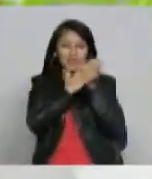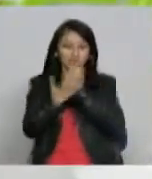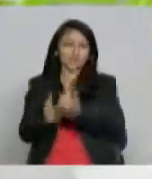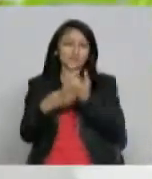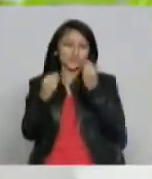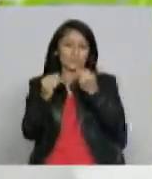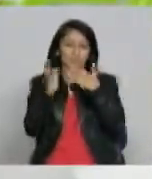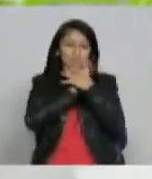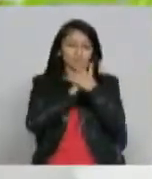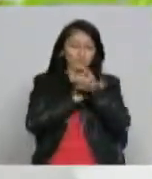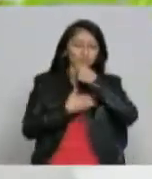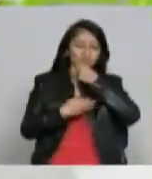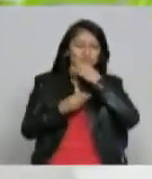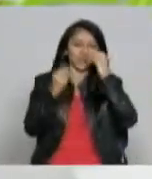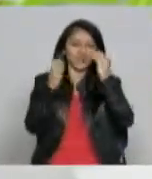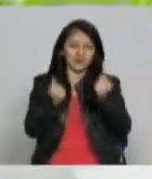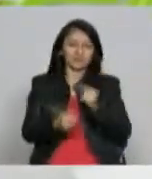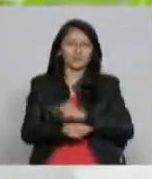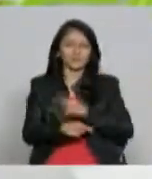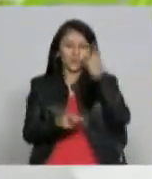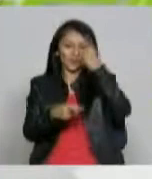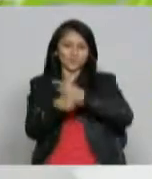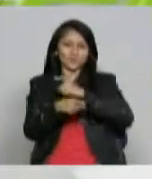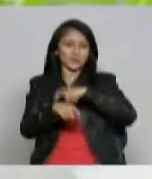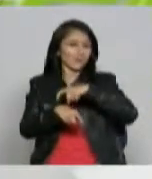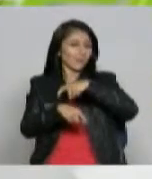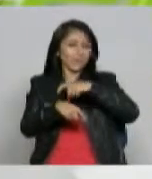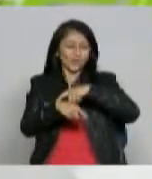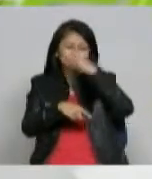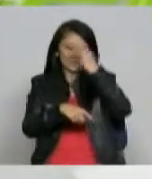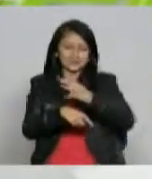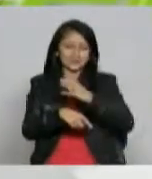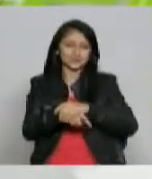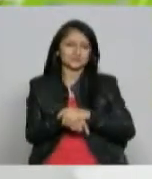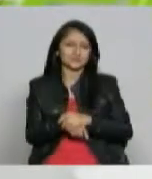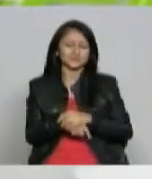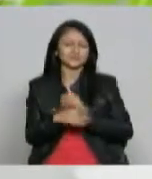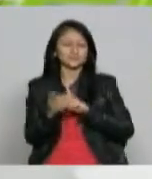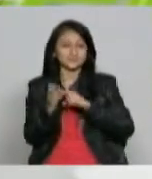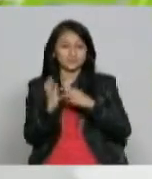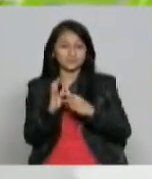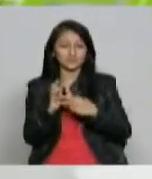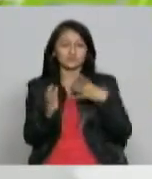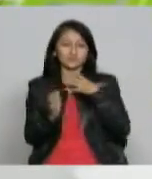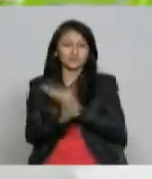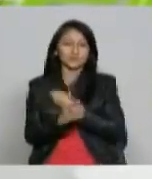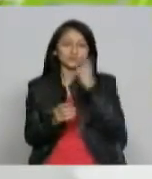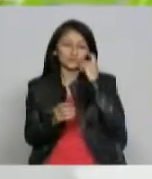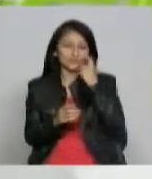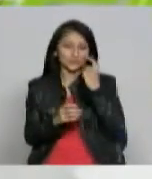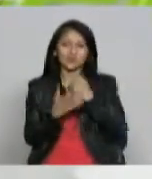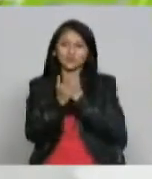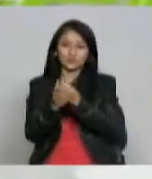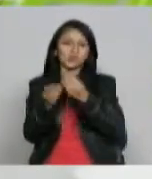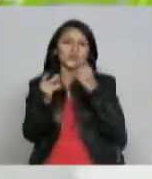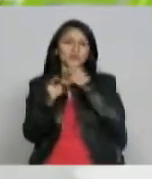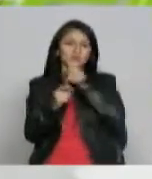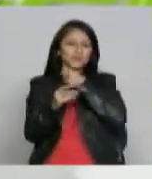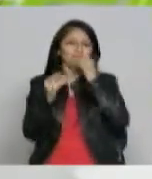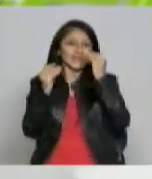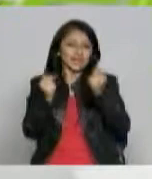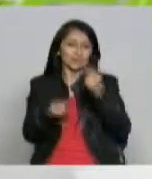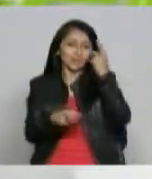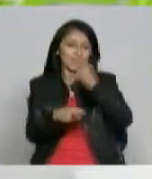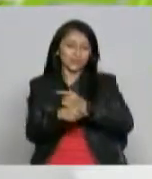es estar en el momento de la noticia en el tiempo preciso cierto yo creo que una cosa es aprovechar los medios para la inmediatez y otra cosa es